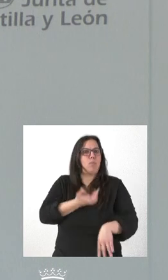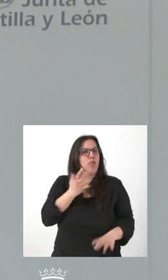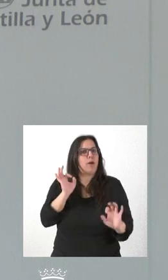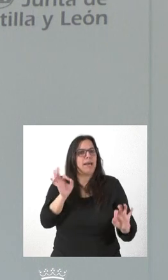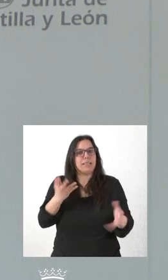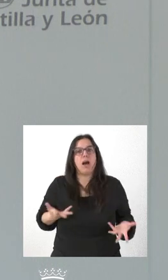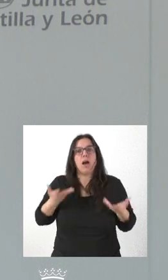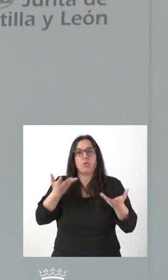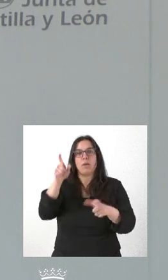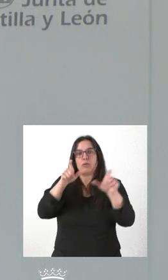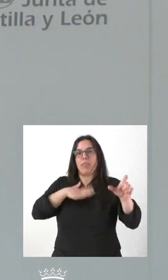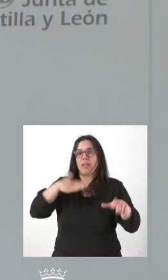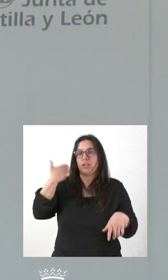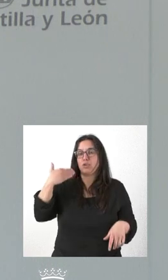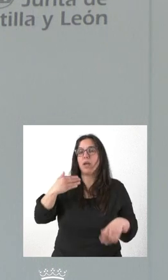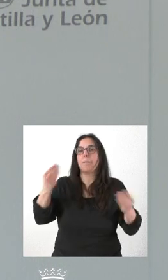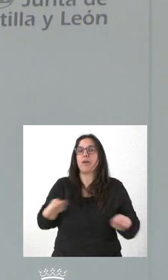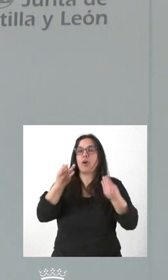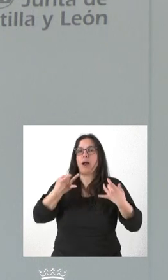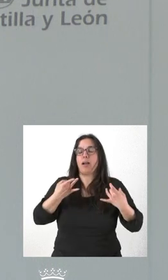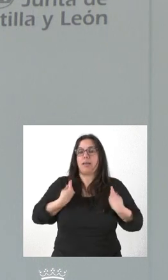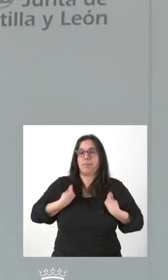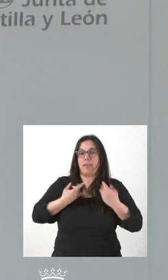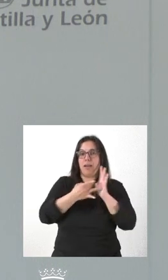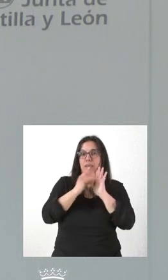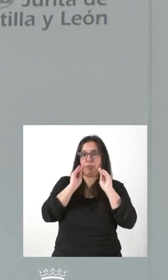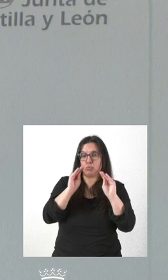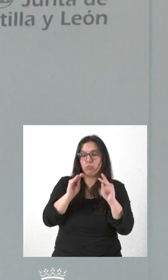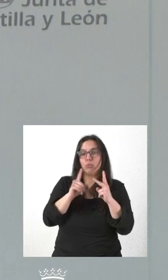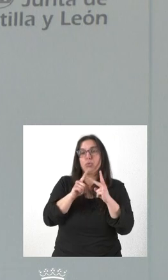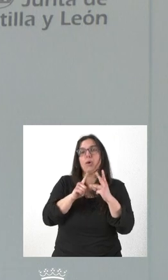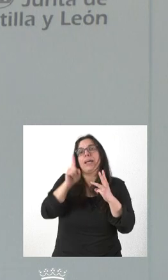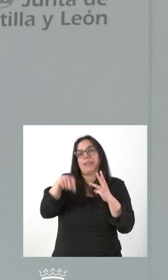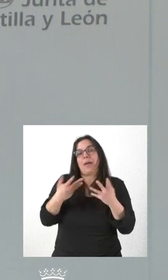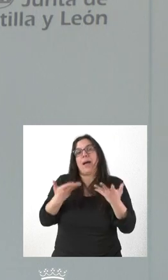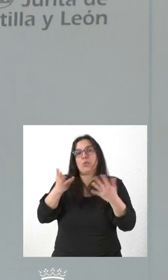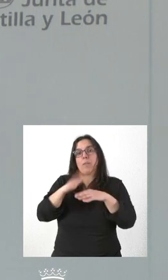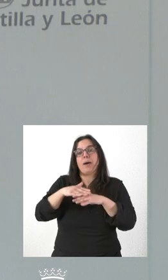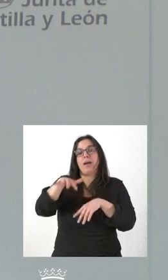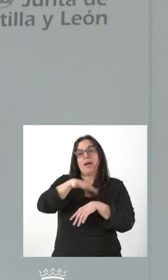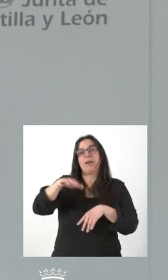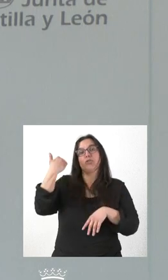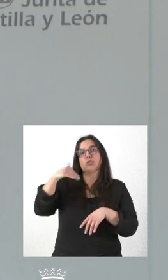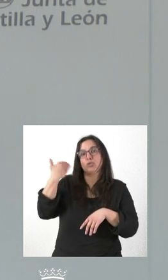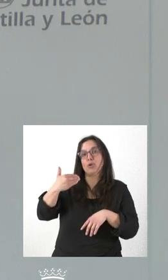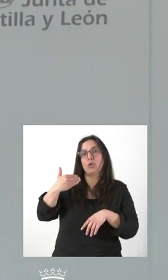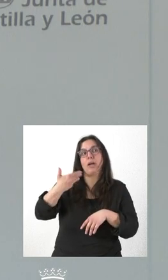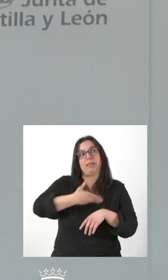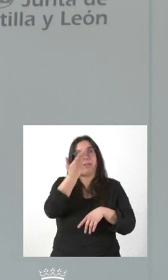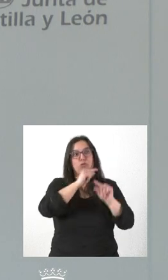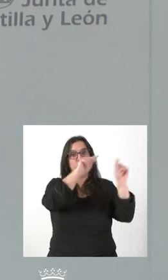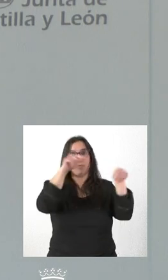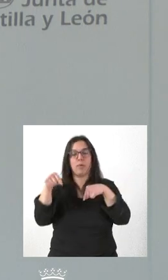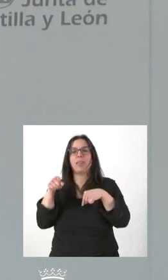a los sorianos, mejorar la calidad de vida de los sorianos y también esto ayuda a que Soria sea uno de los sitios junto con el resto de provincias de Castilla y León